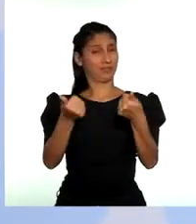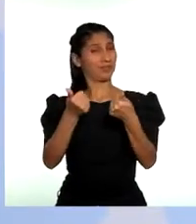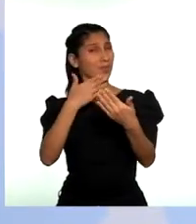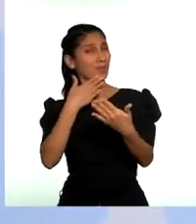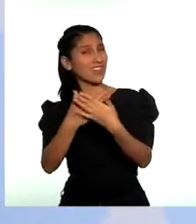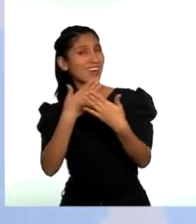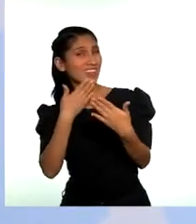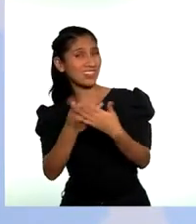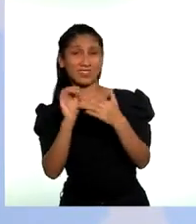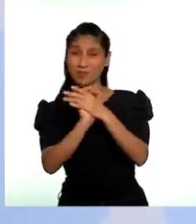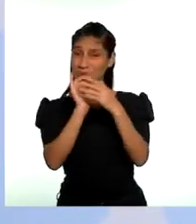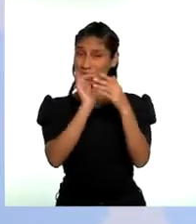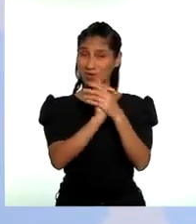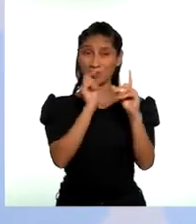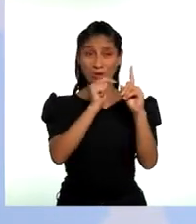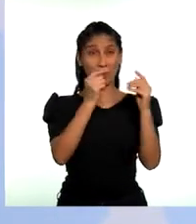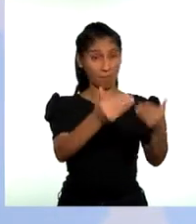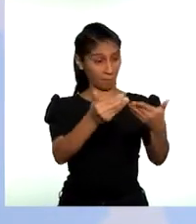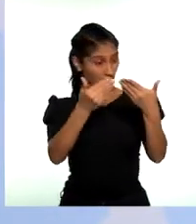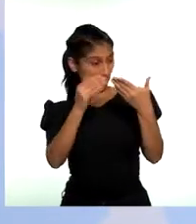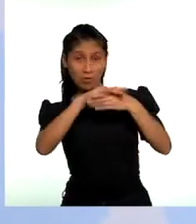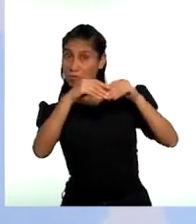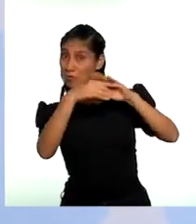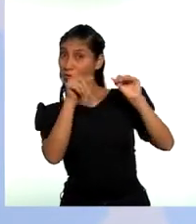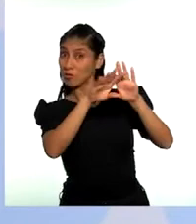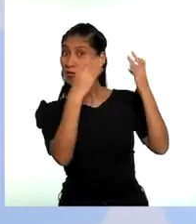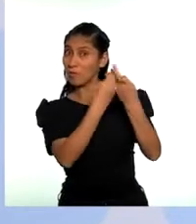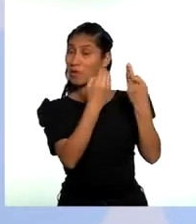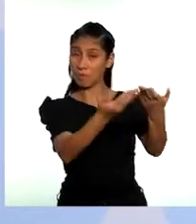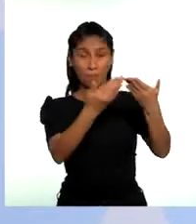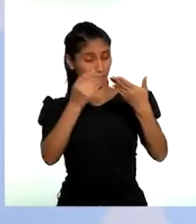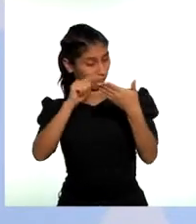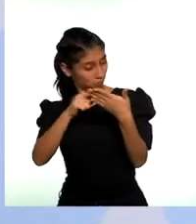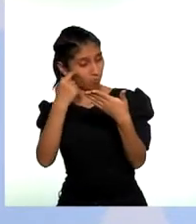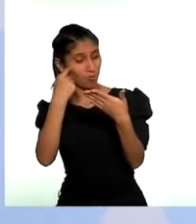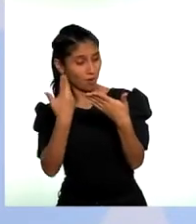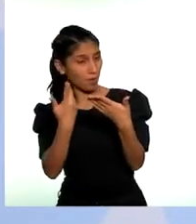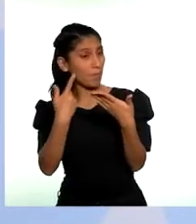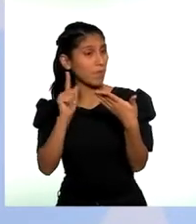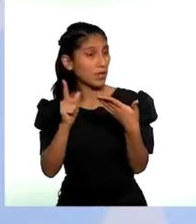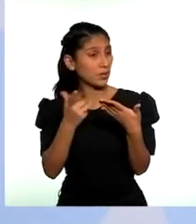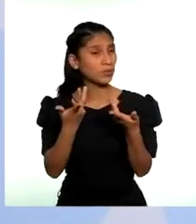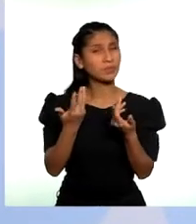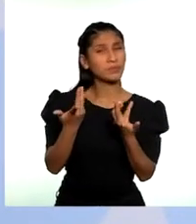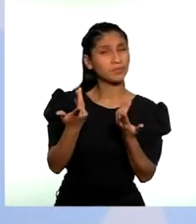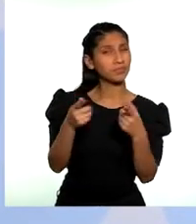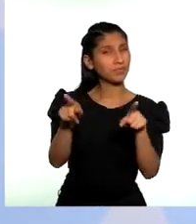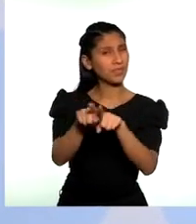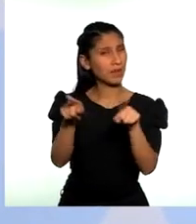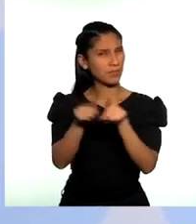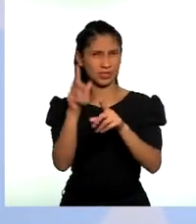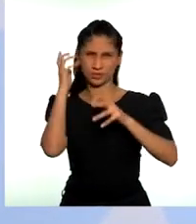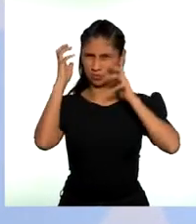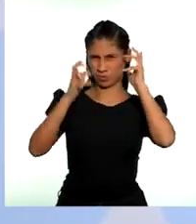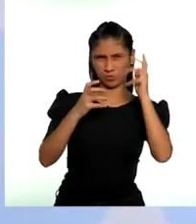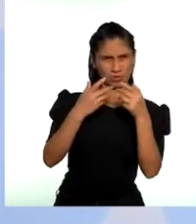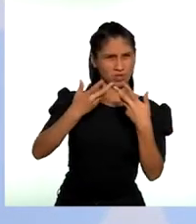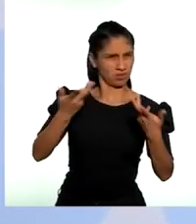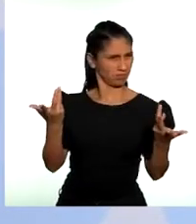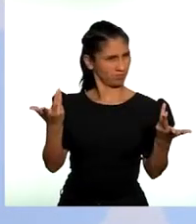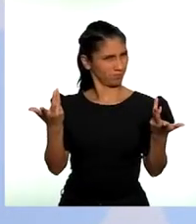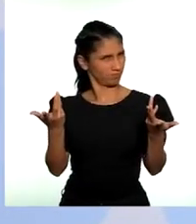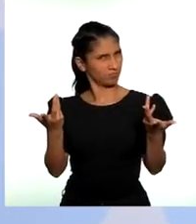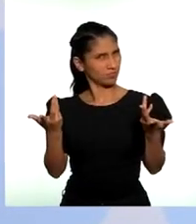muy agradecida con mi amiga por haber compartido una parte de la historia de su familia. Sin embargo, también estoy preocupada.